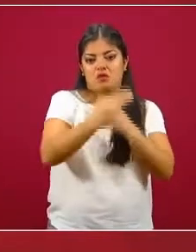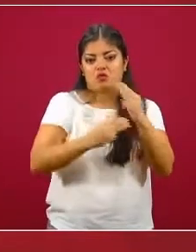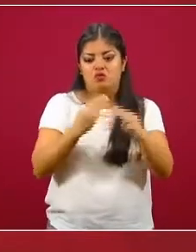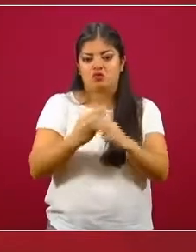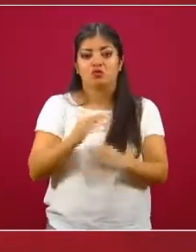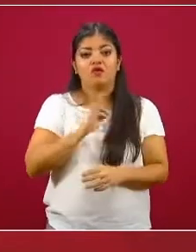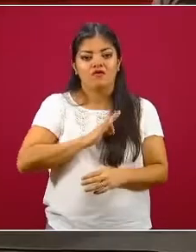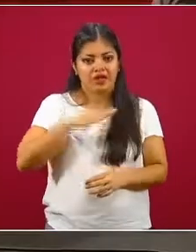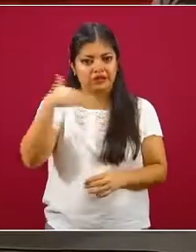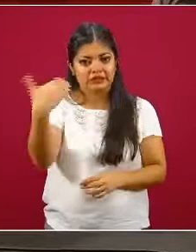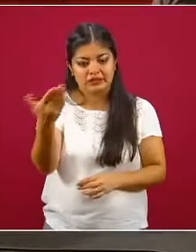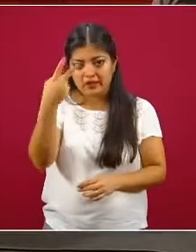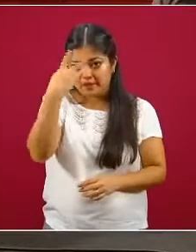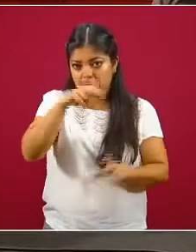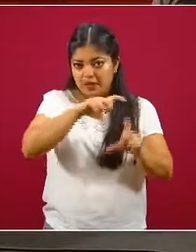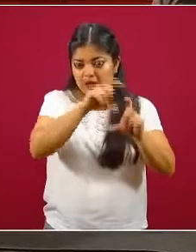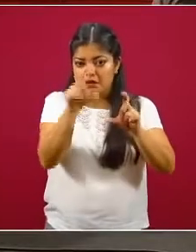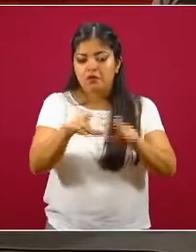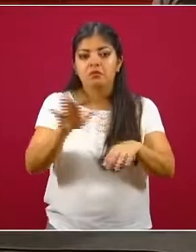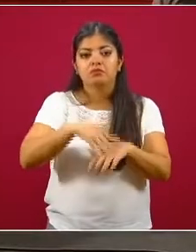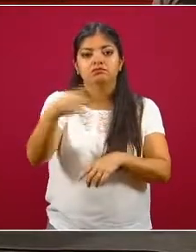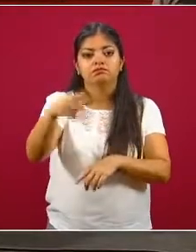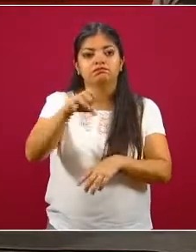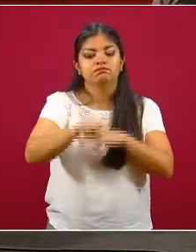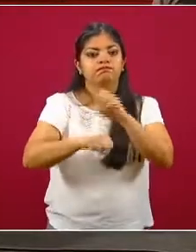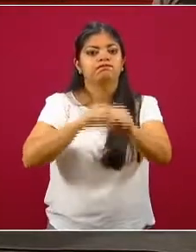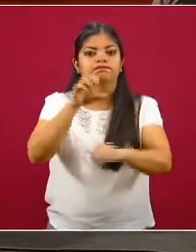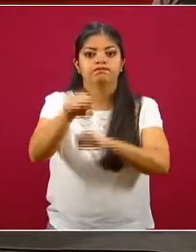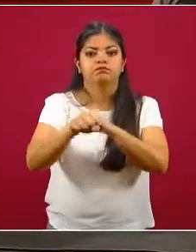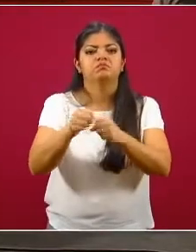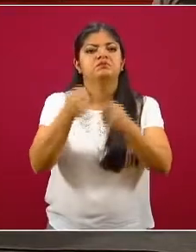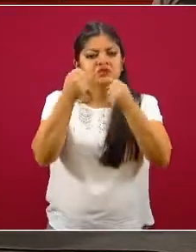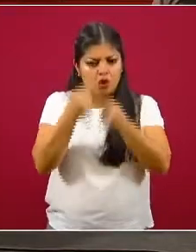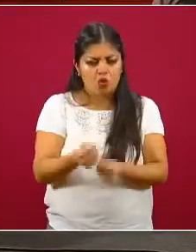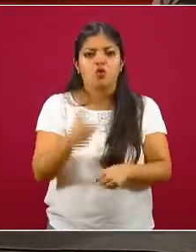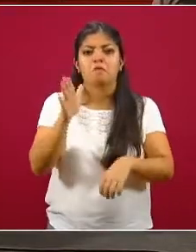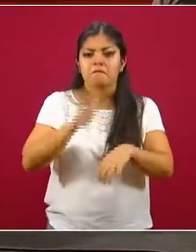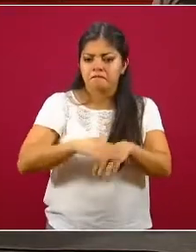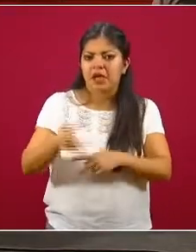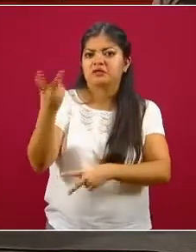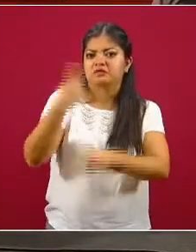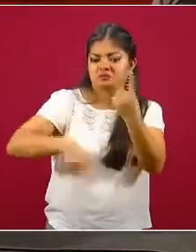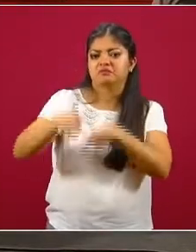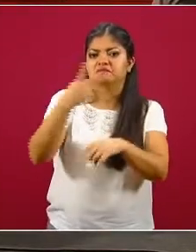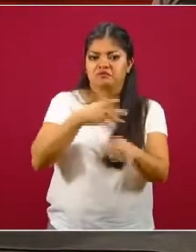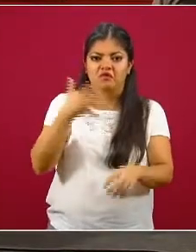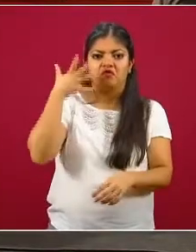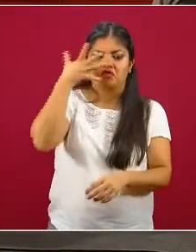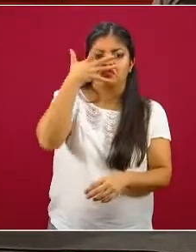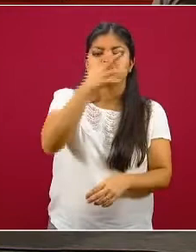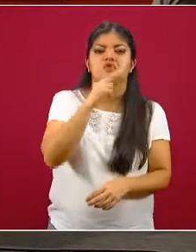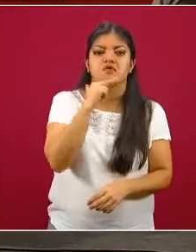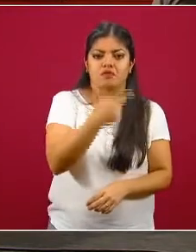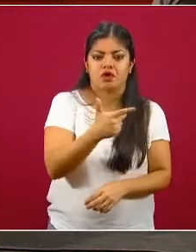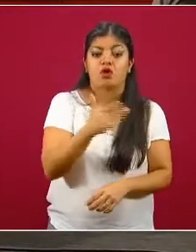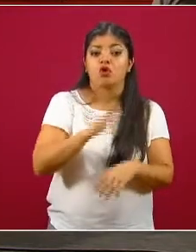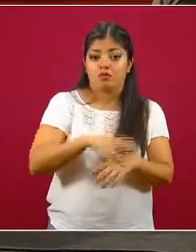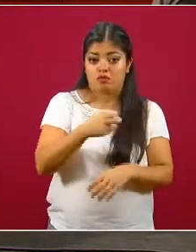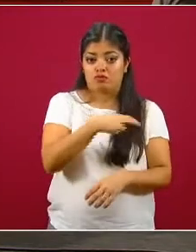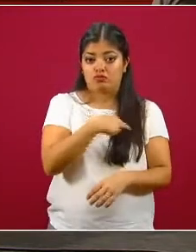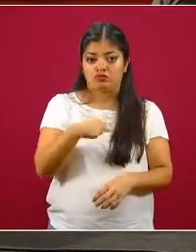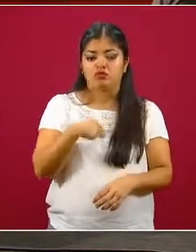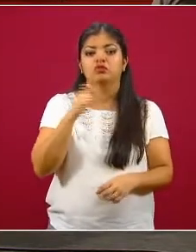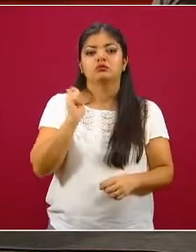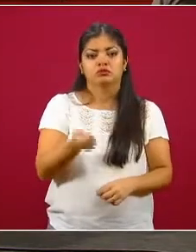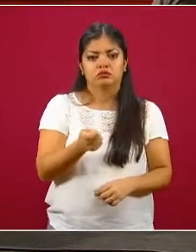Felicitamos a México por los avances logrados y estamos seguros que muchos más están por venir. Para lo que reiteramos, nuestra disponibilidad,